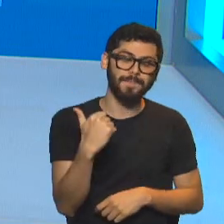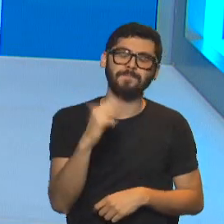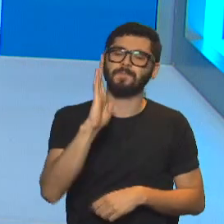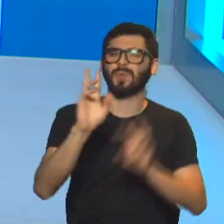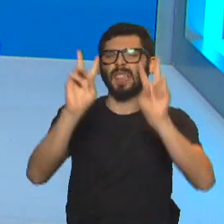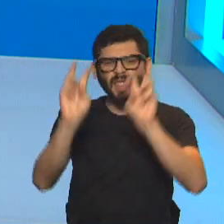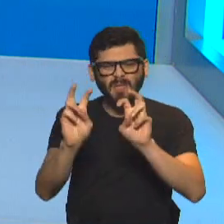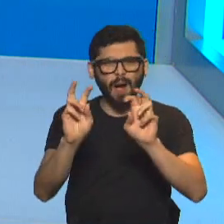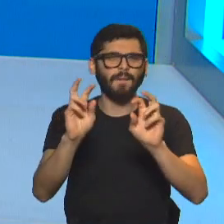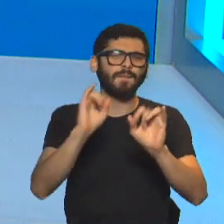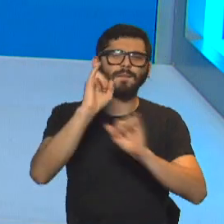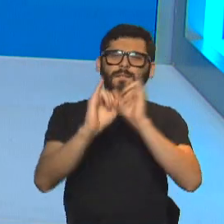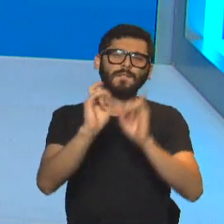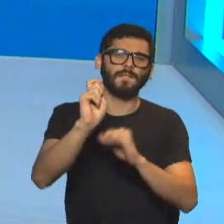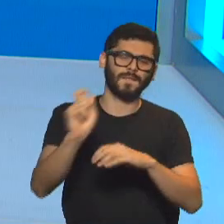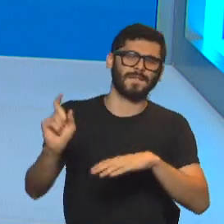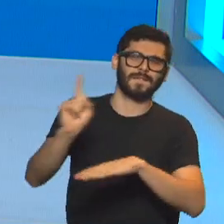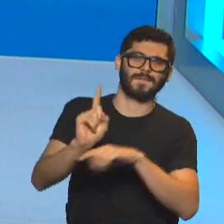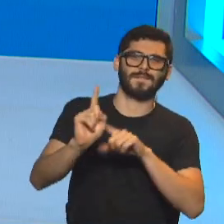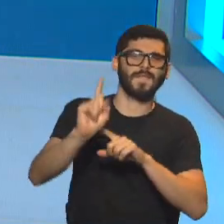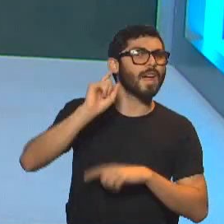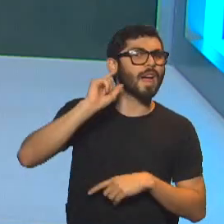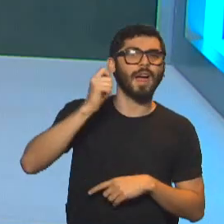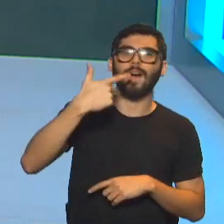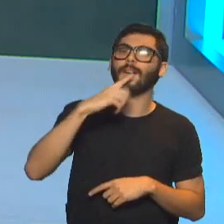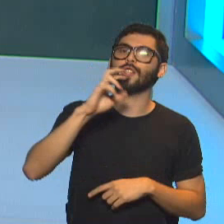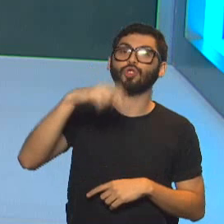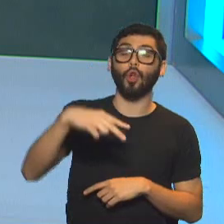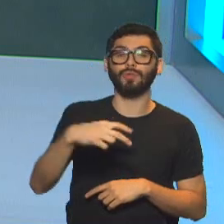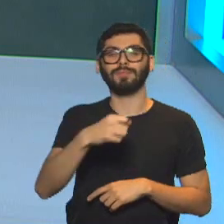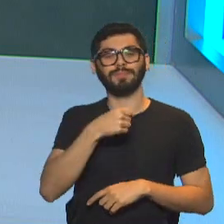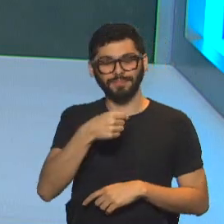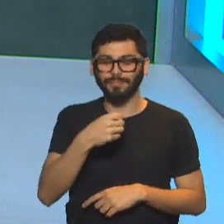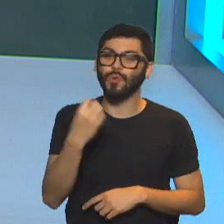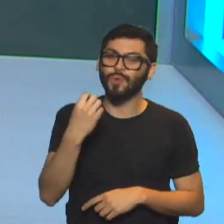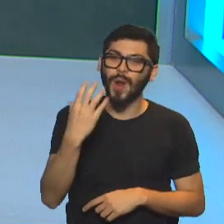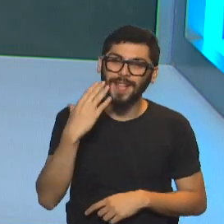este tema, los detalles a través de la voz de Gastón Zulaj en el móvil. Buenas tardes, Gastón.